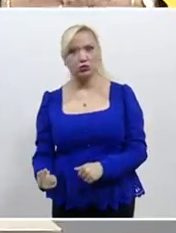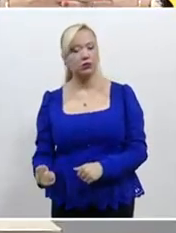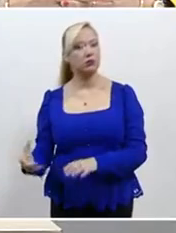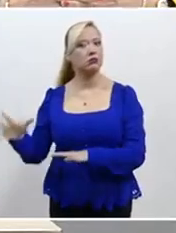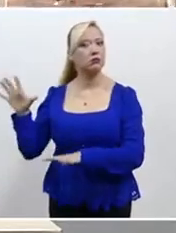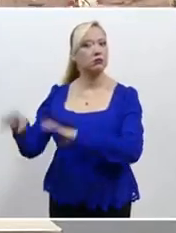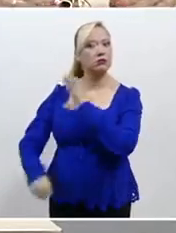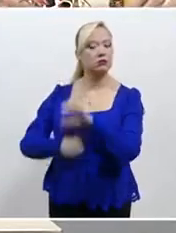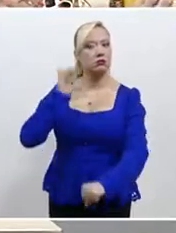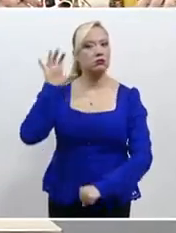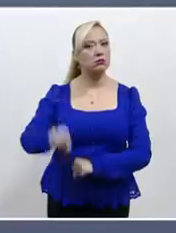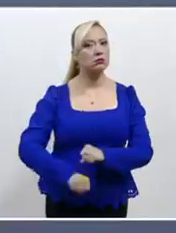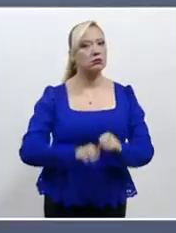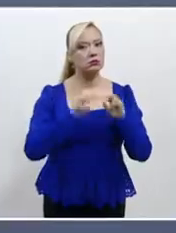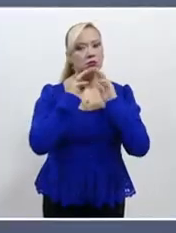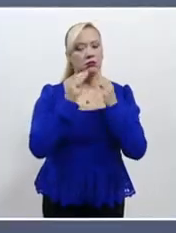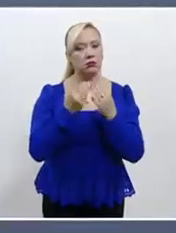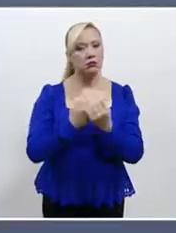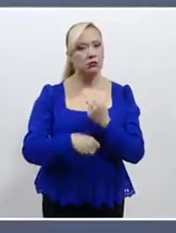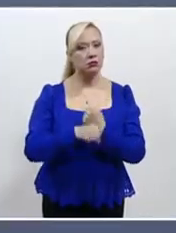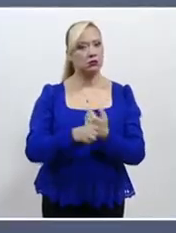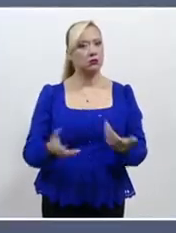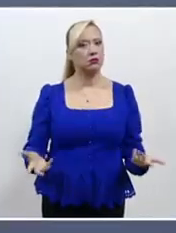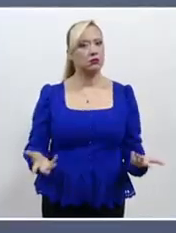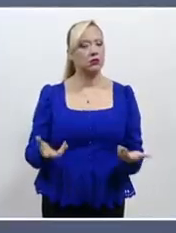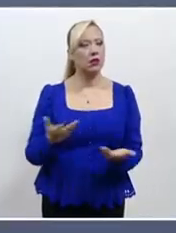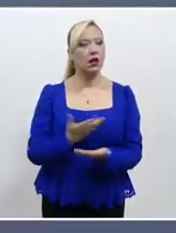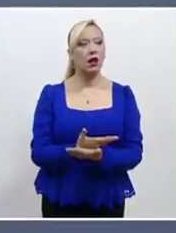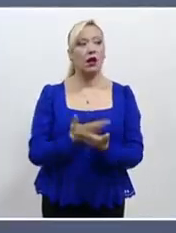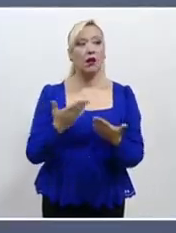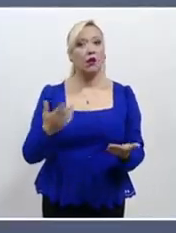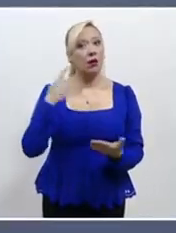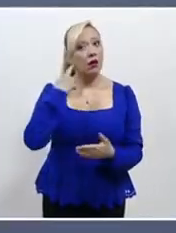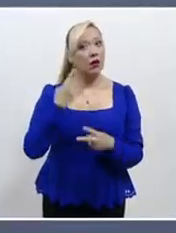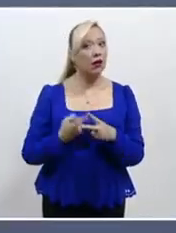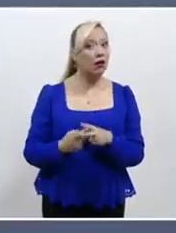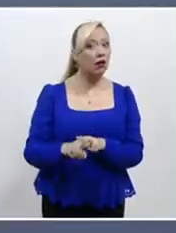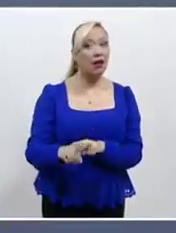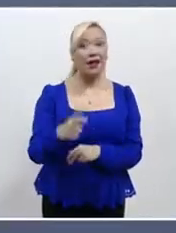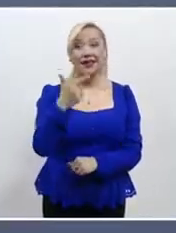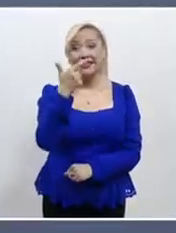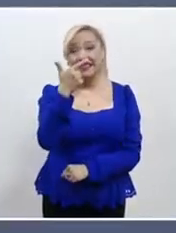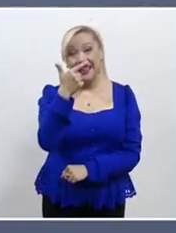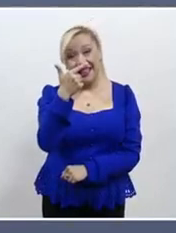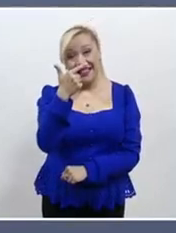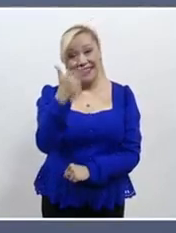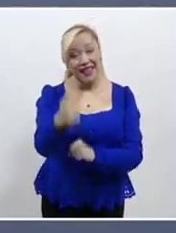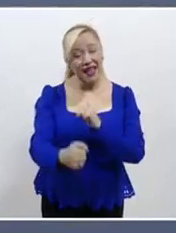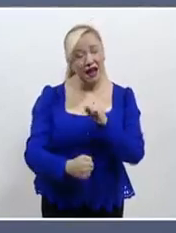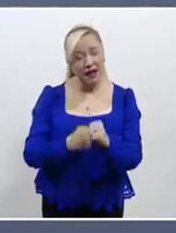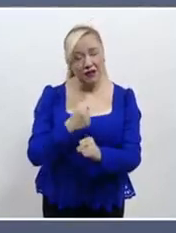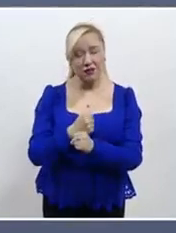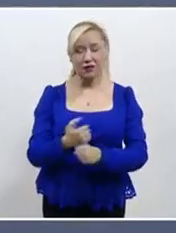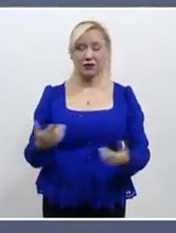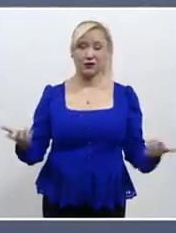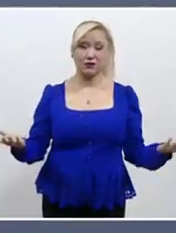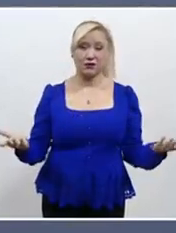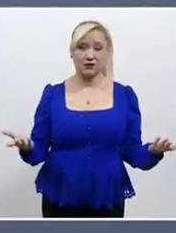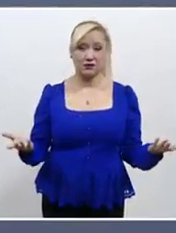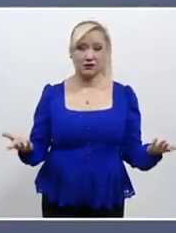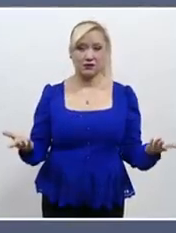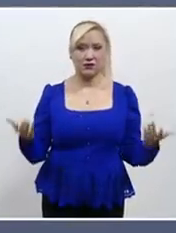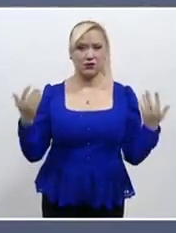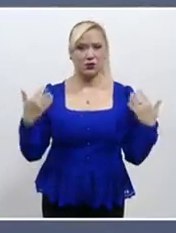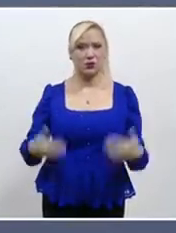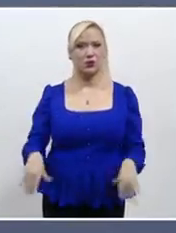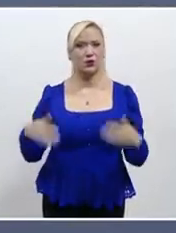en actividades ilícitas. Las edades de reclutamiento iniciales van desde los 7 años. Esto se ha movido desde